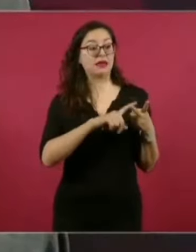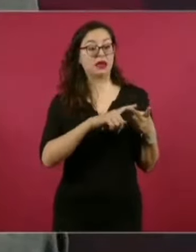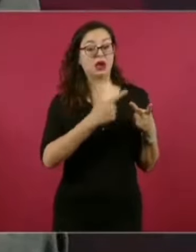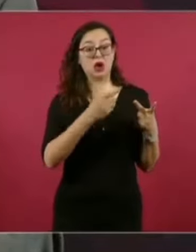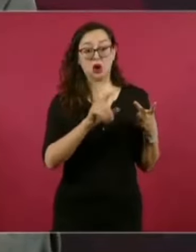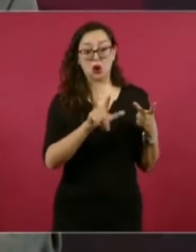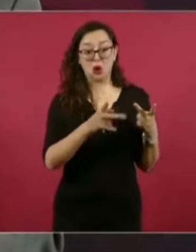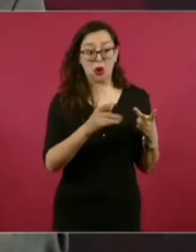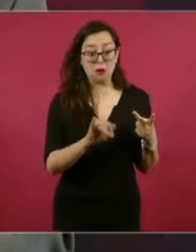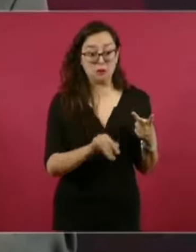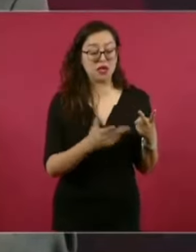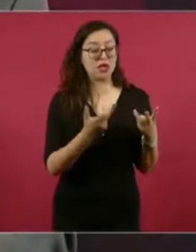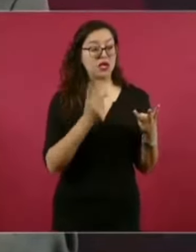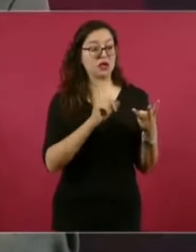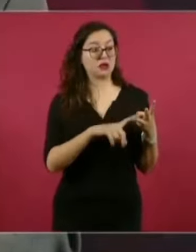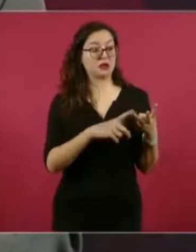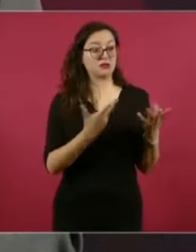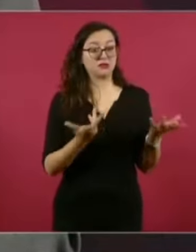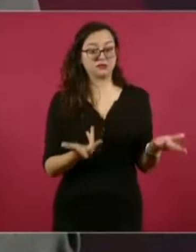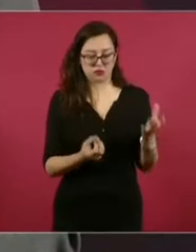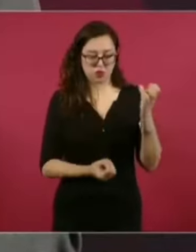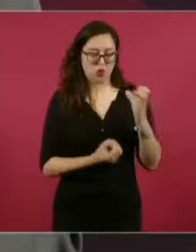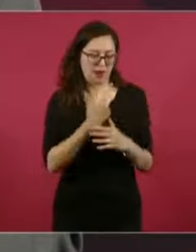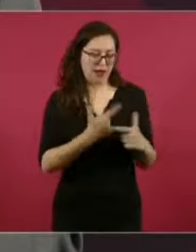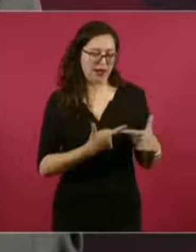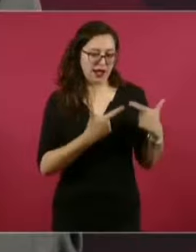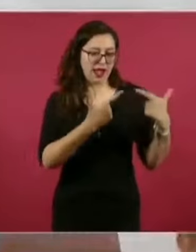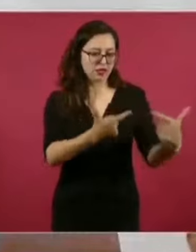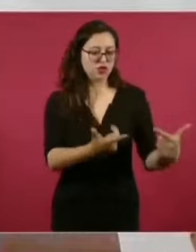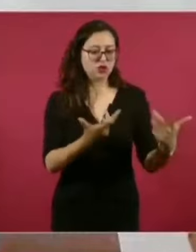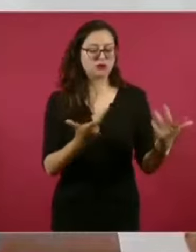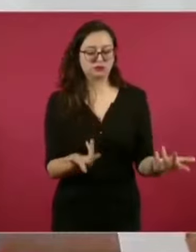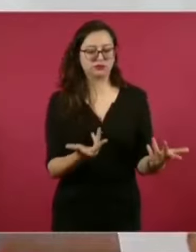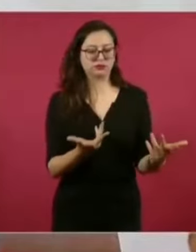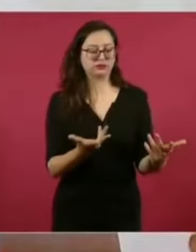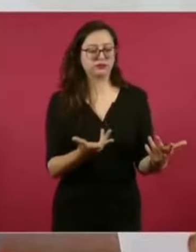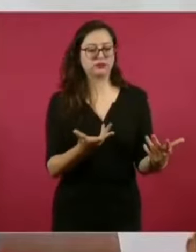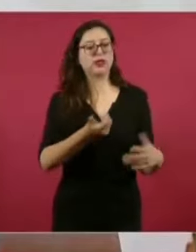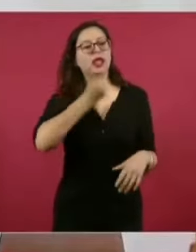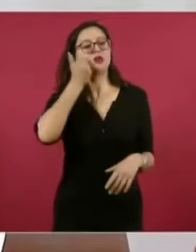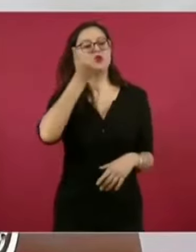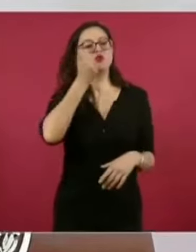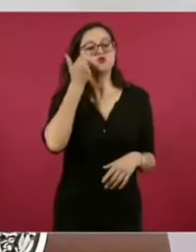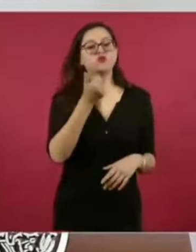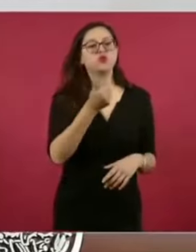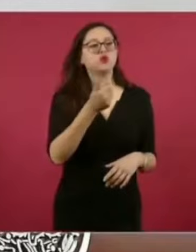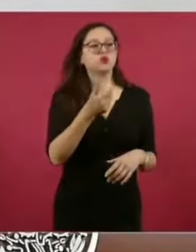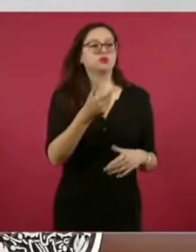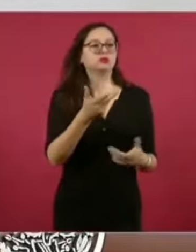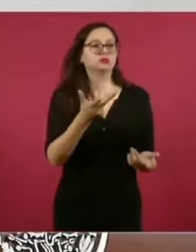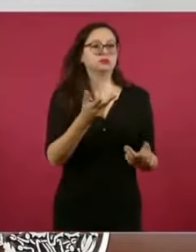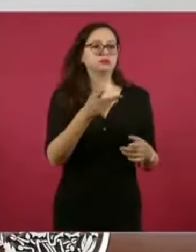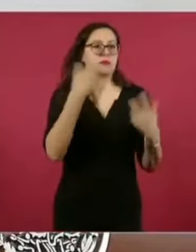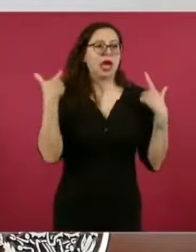Estoy hablando de la nueva generación, de los alumnos de Krause y de Aguilar Camin.